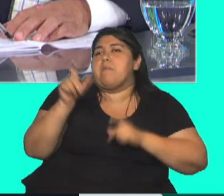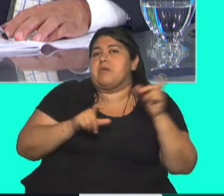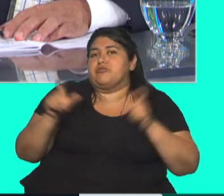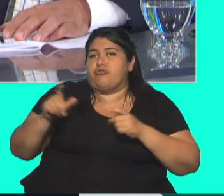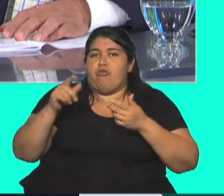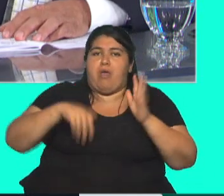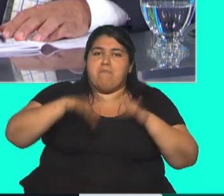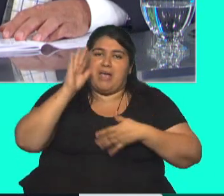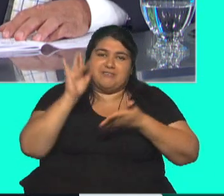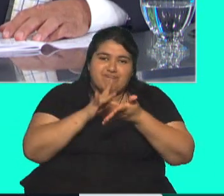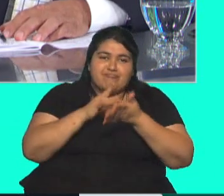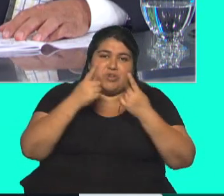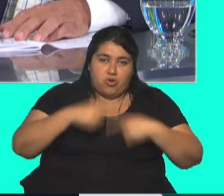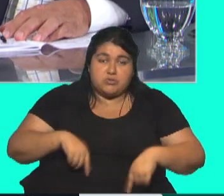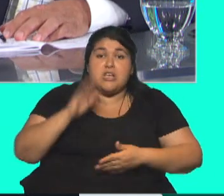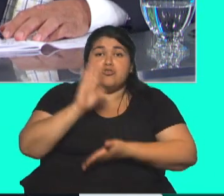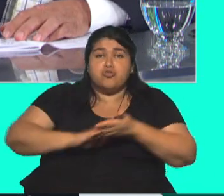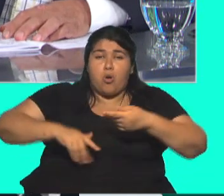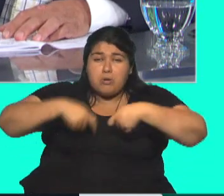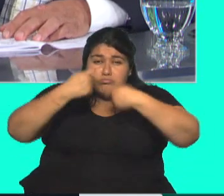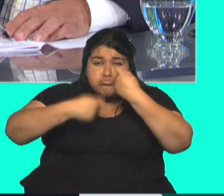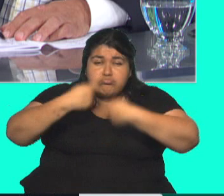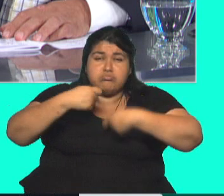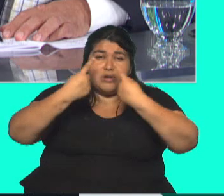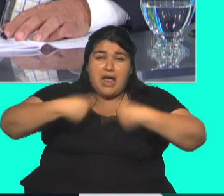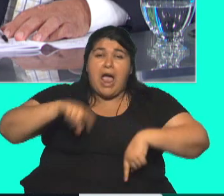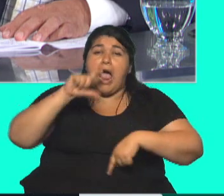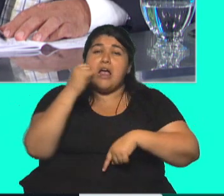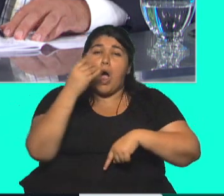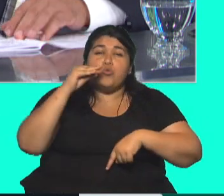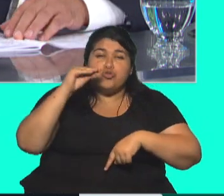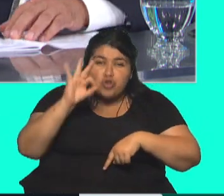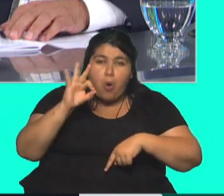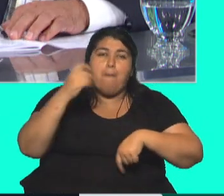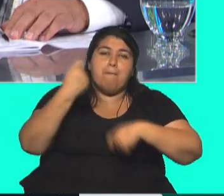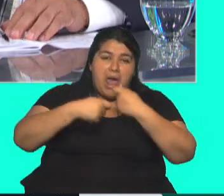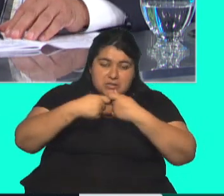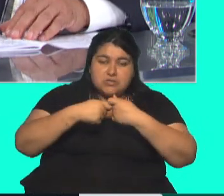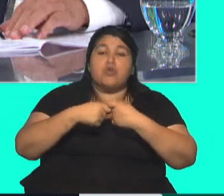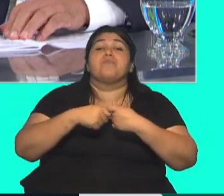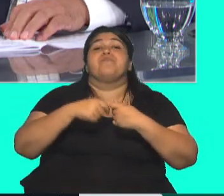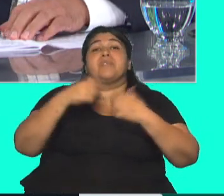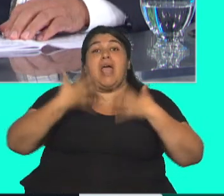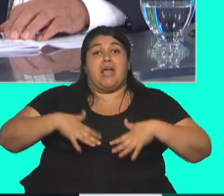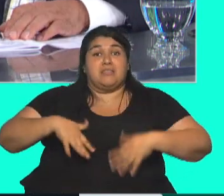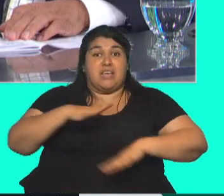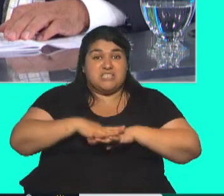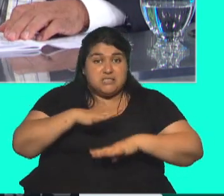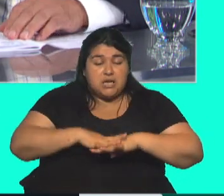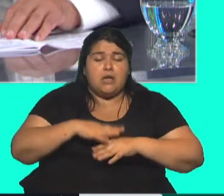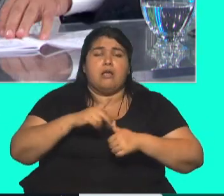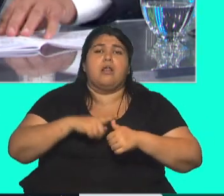variando. Productos de caucho y plástico, es decir, son más productos de consumo masivo, textiles y